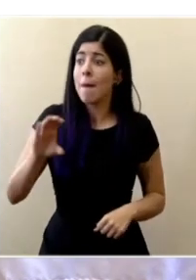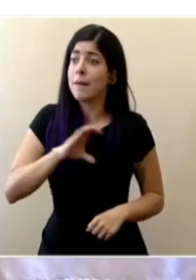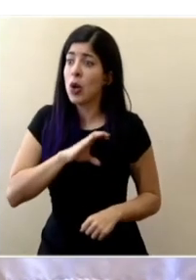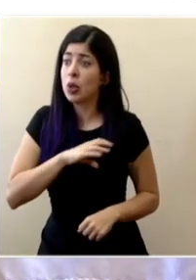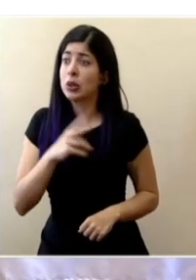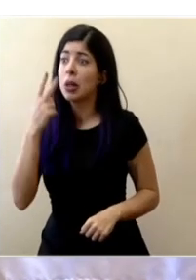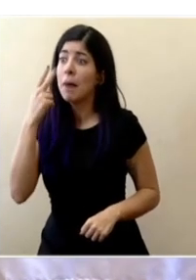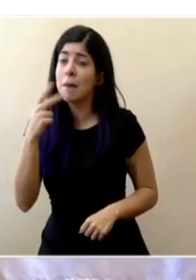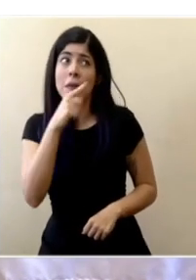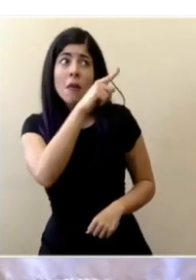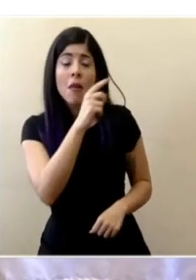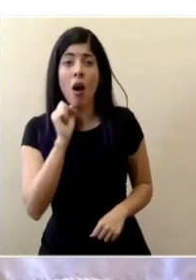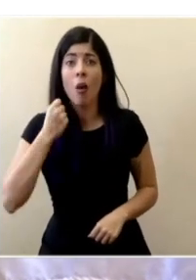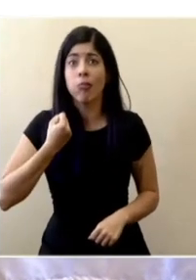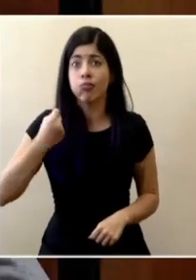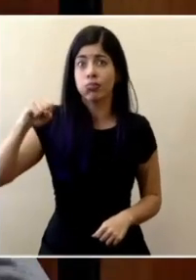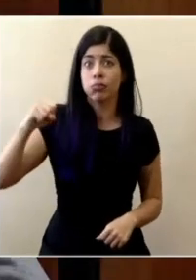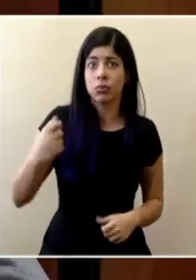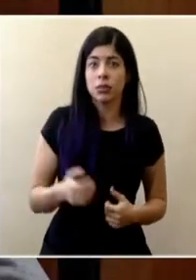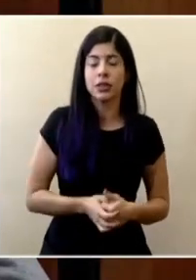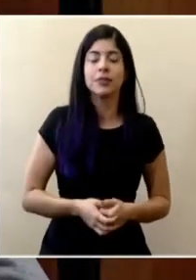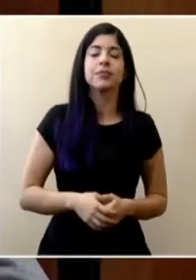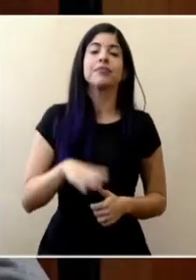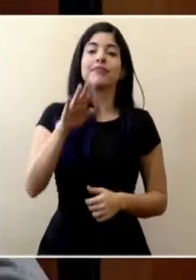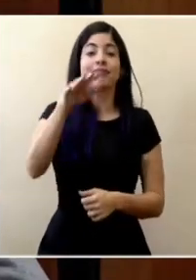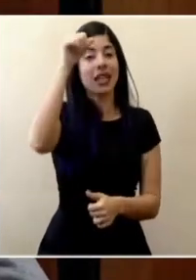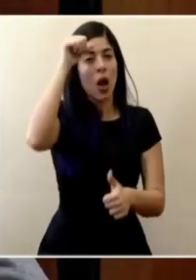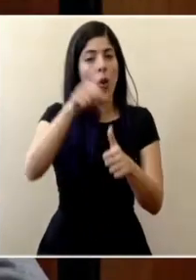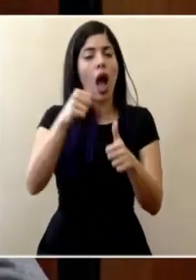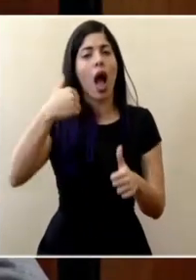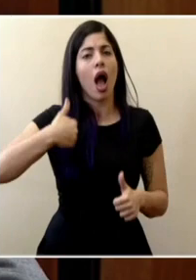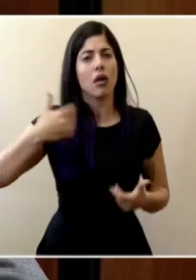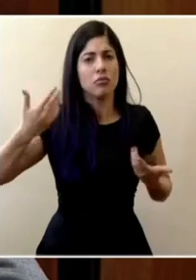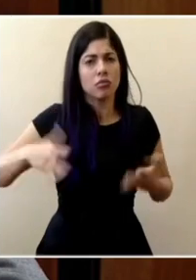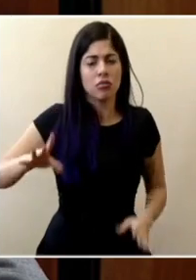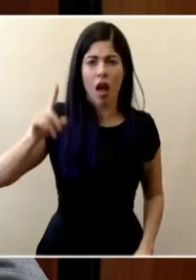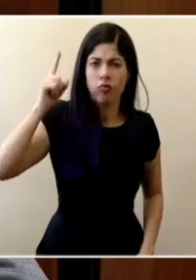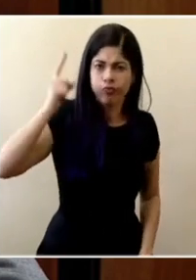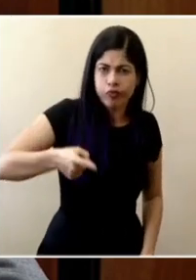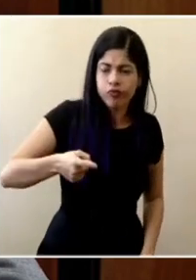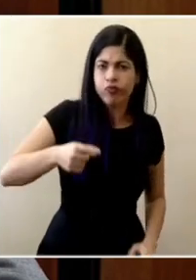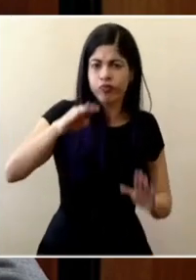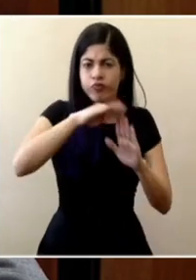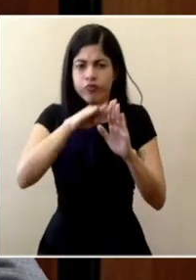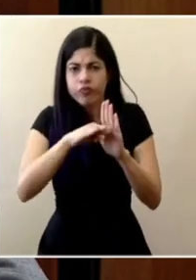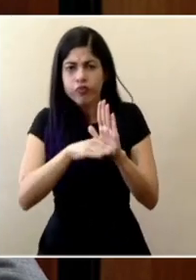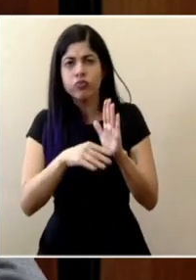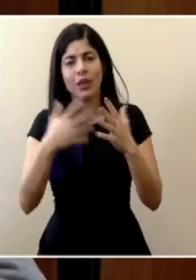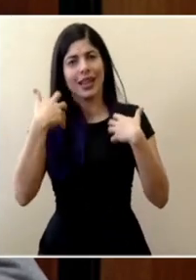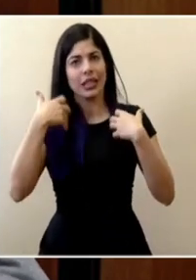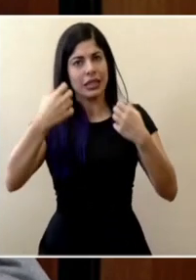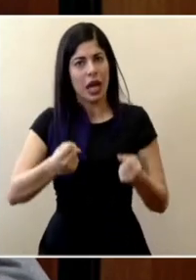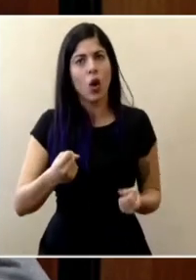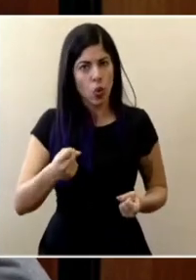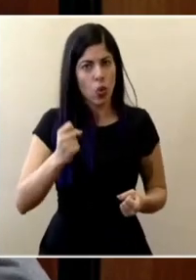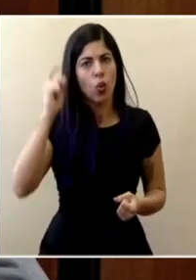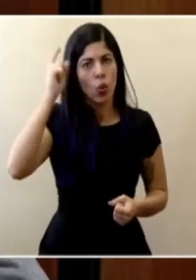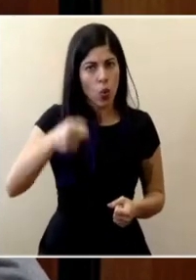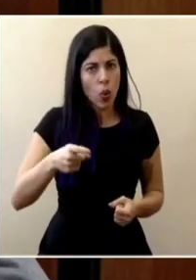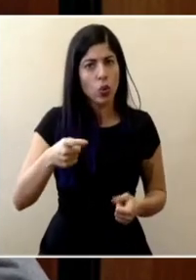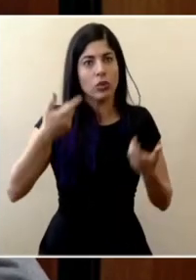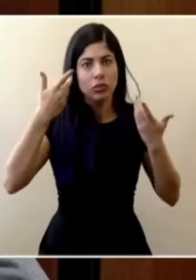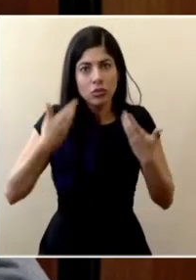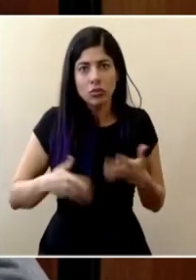caso de que vean que esta medida no se está cumpliendo? Claro recordemos que hay una serie de disposiciones de medidas sanitarias que